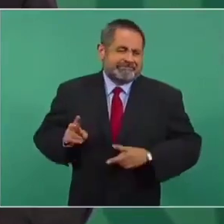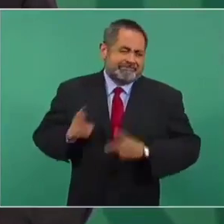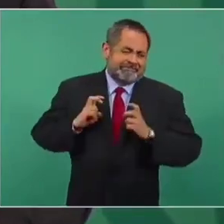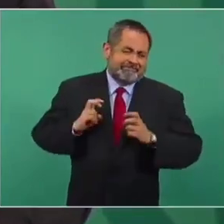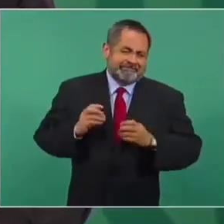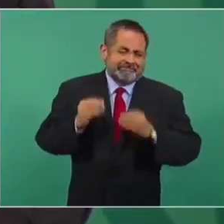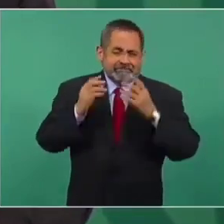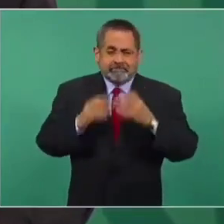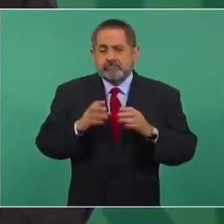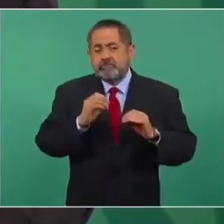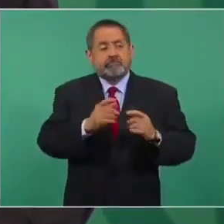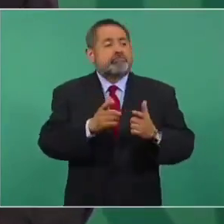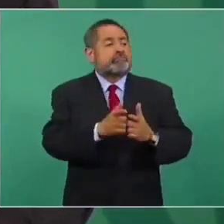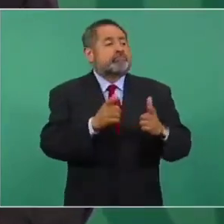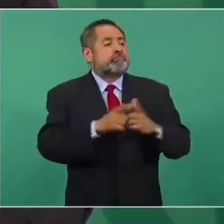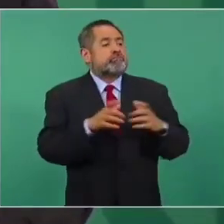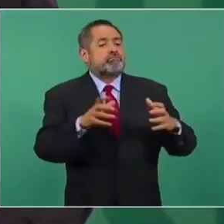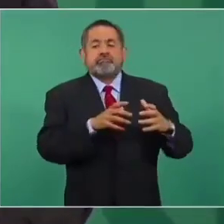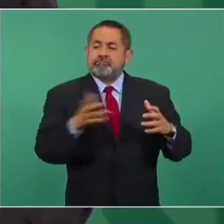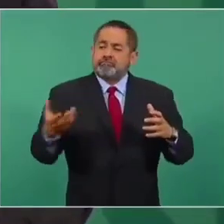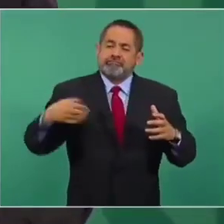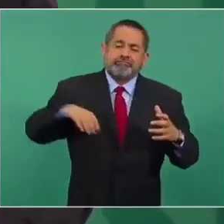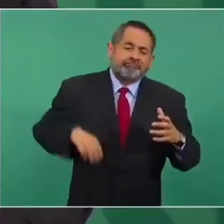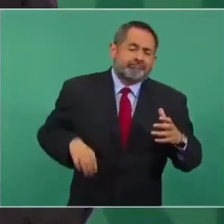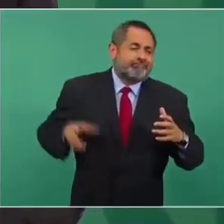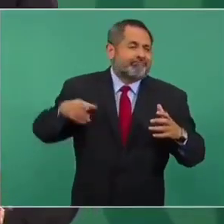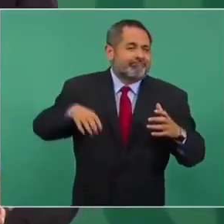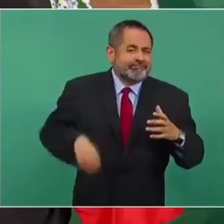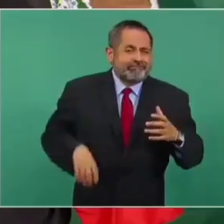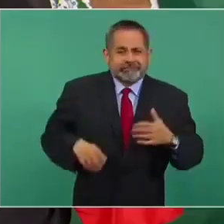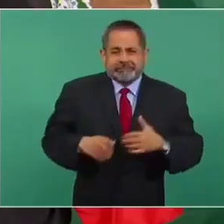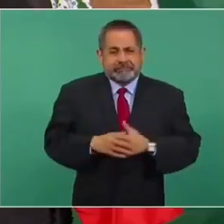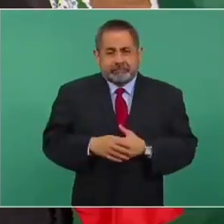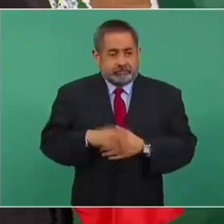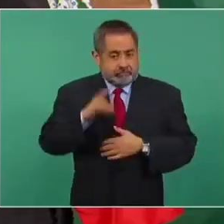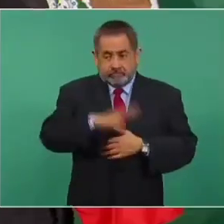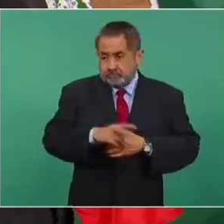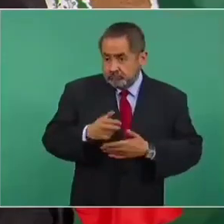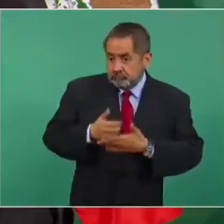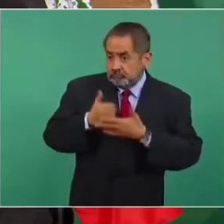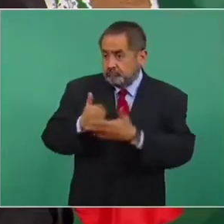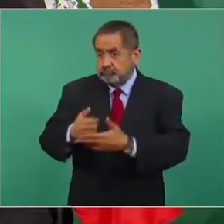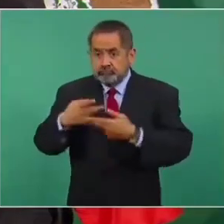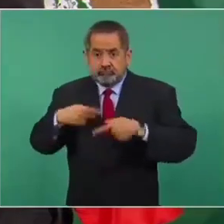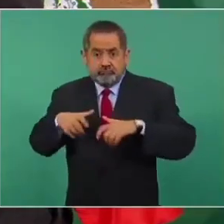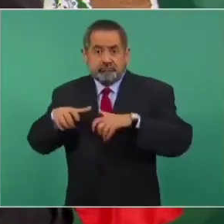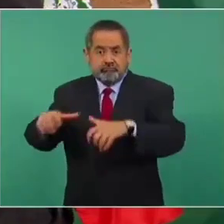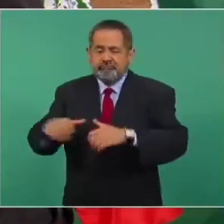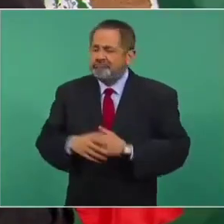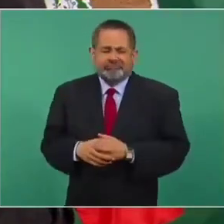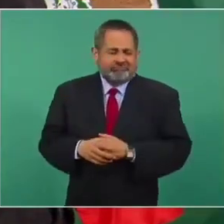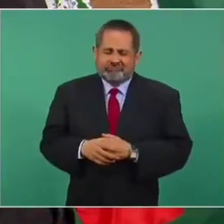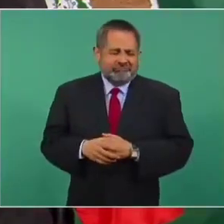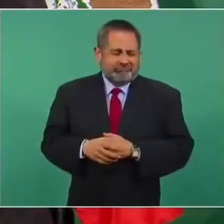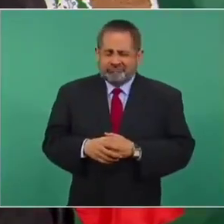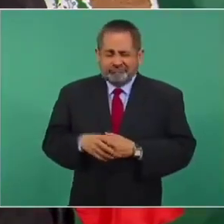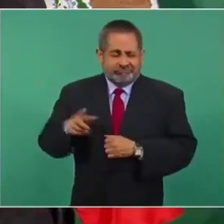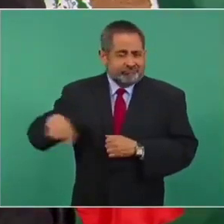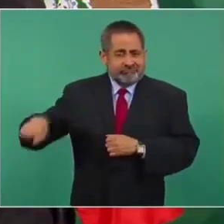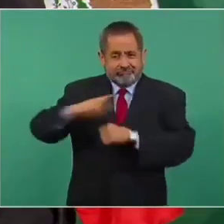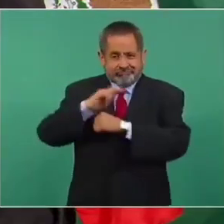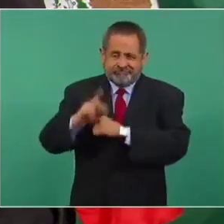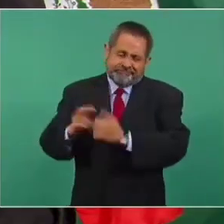de grupos, no se ayudó al país, no arruinó al país.